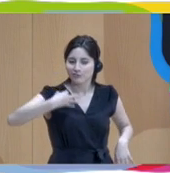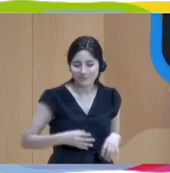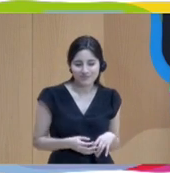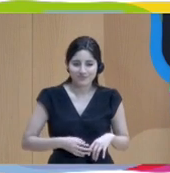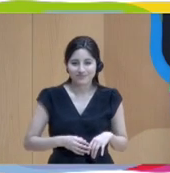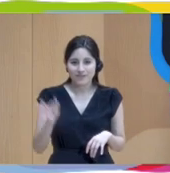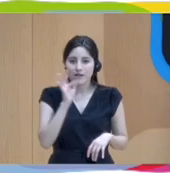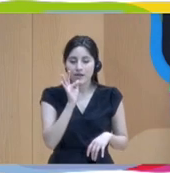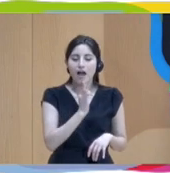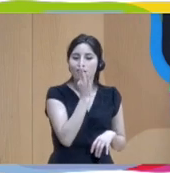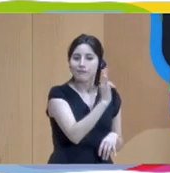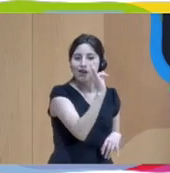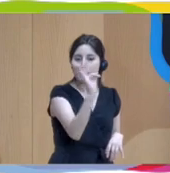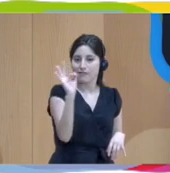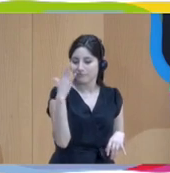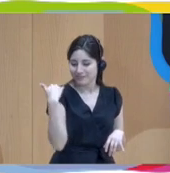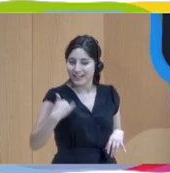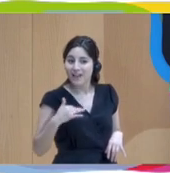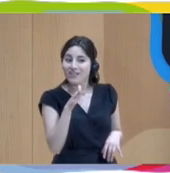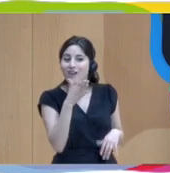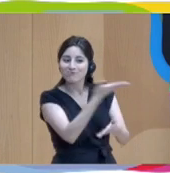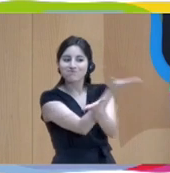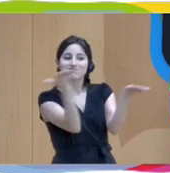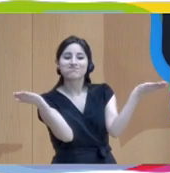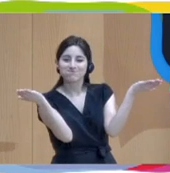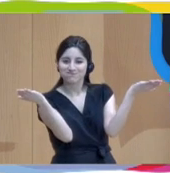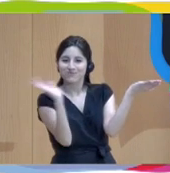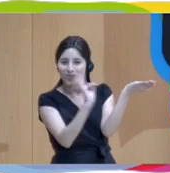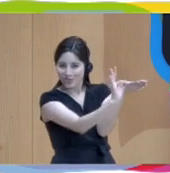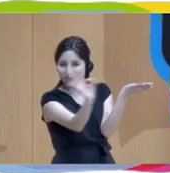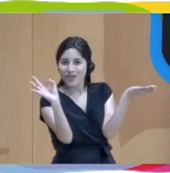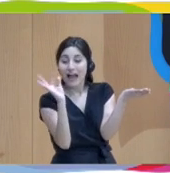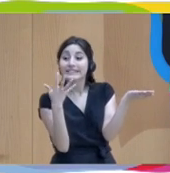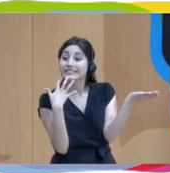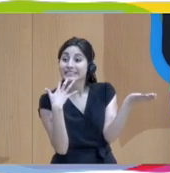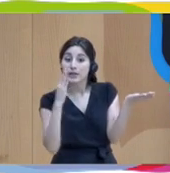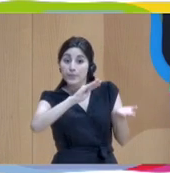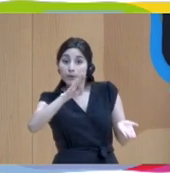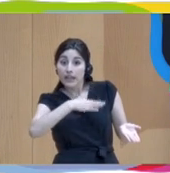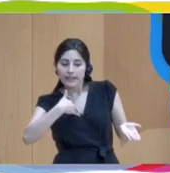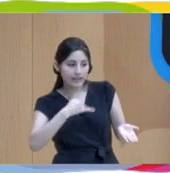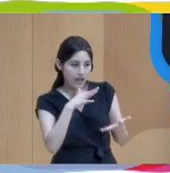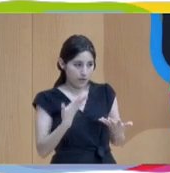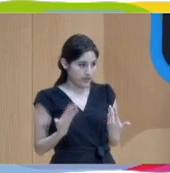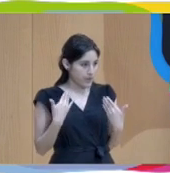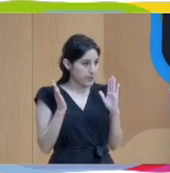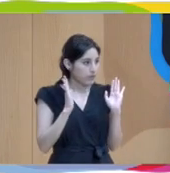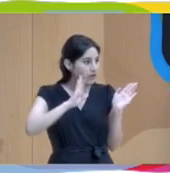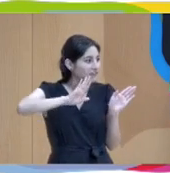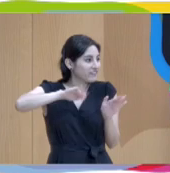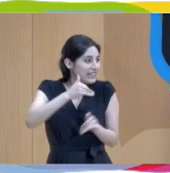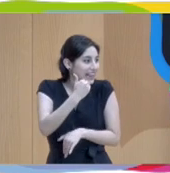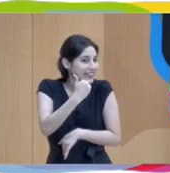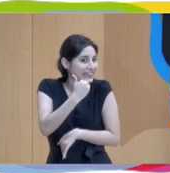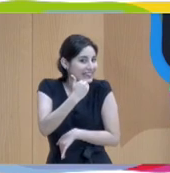pero ahora os pasamos la pelota a vosotros, a vosotras. Si queréis preguntarles algo, por cierto, estamos en la recta final, así que esta sí que